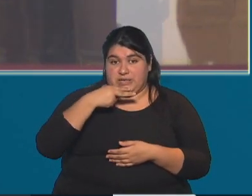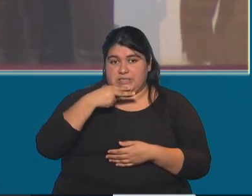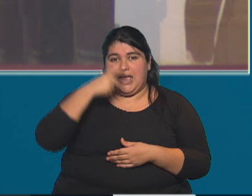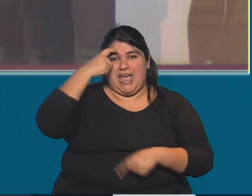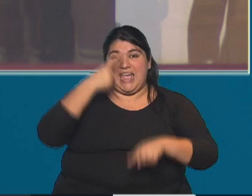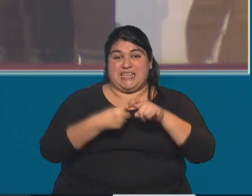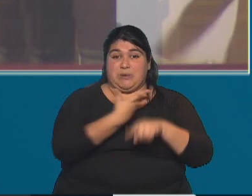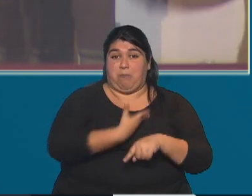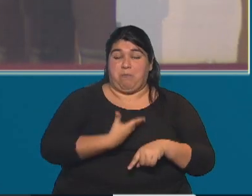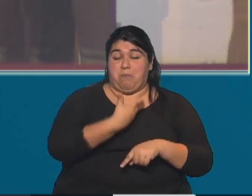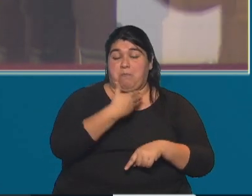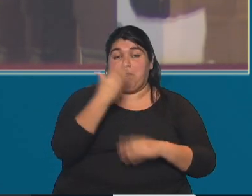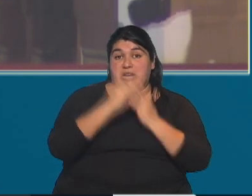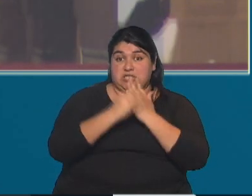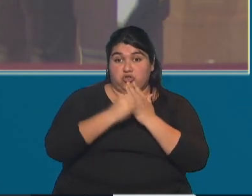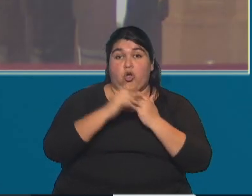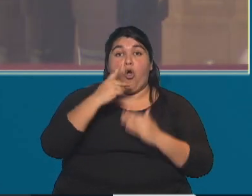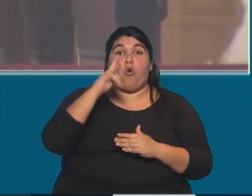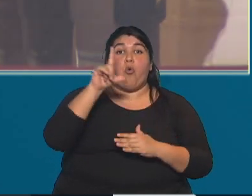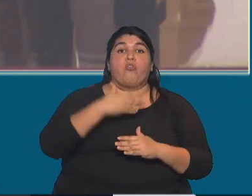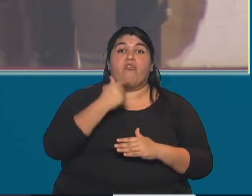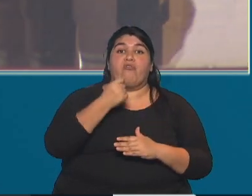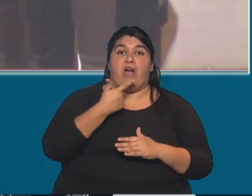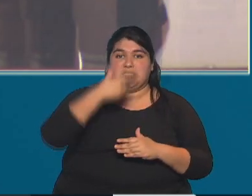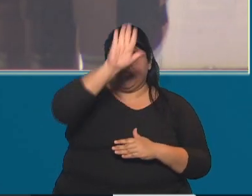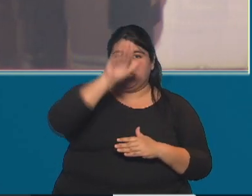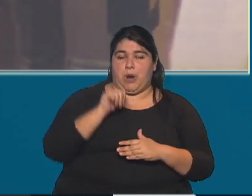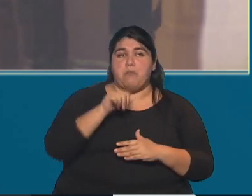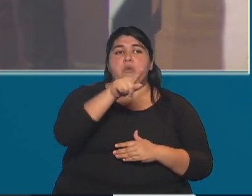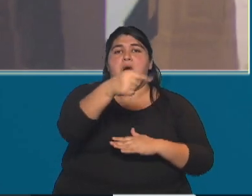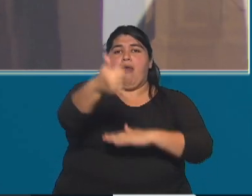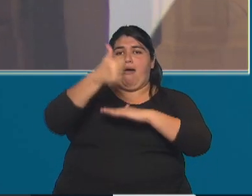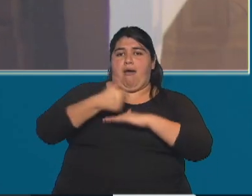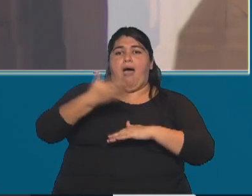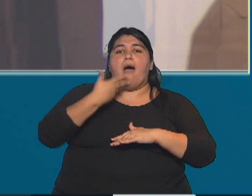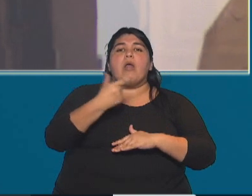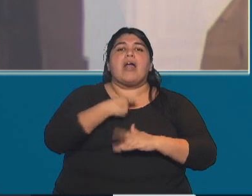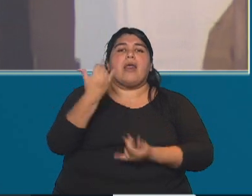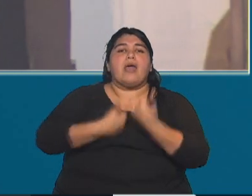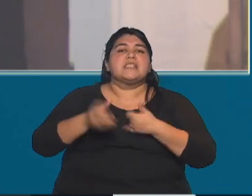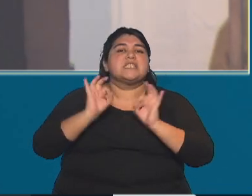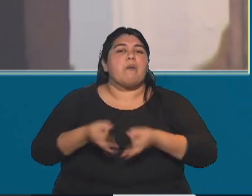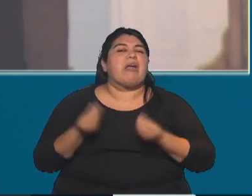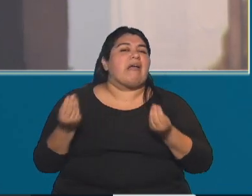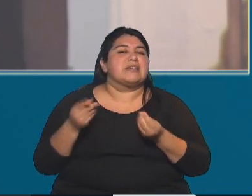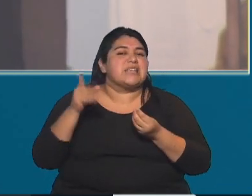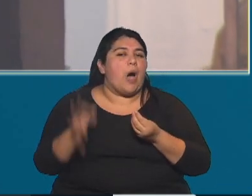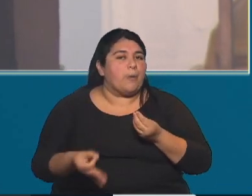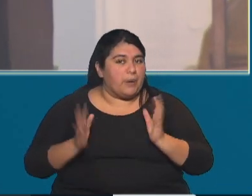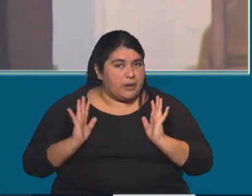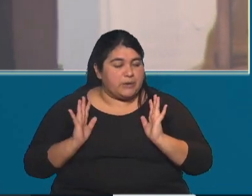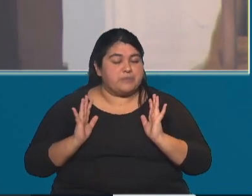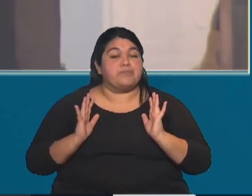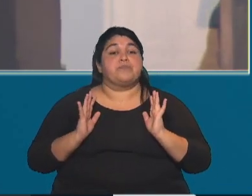exministro Kulfas para que explique qué es lo que sabe él respecto de esto. Aquí hay que tener en cuenta que estamos ante la